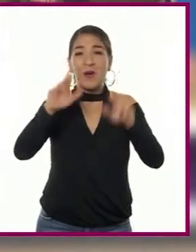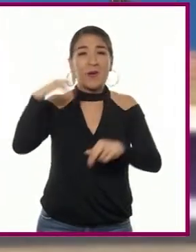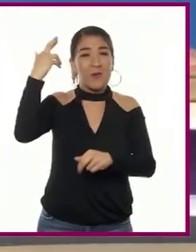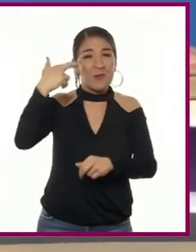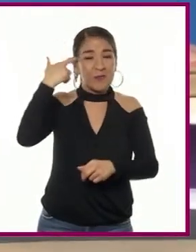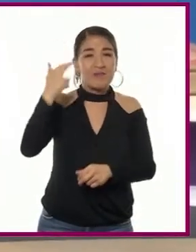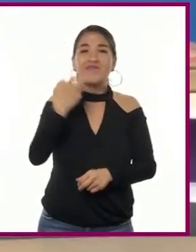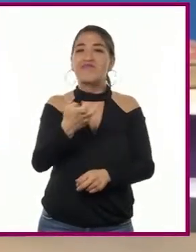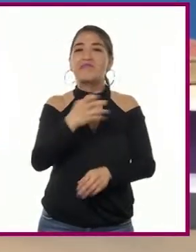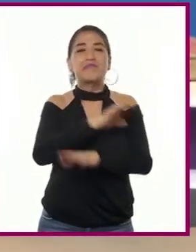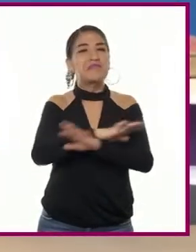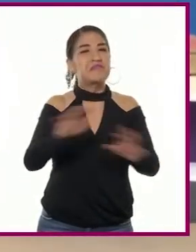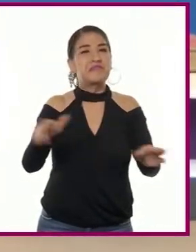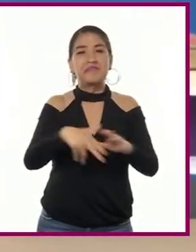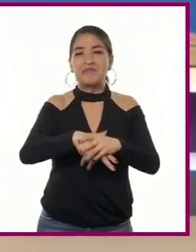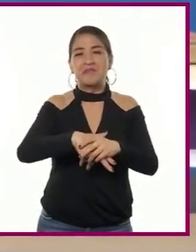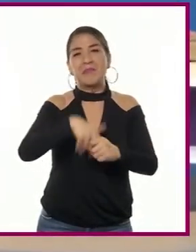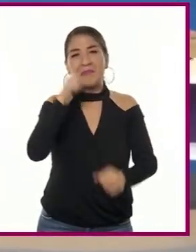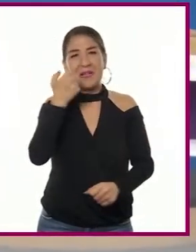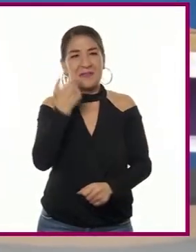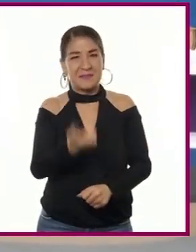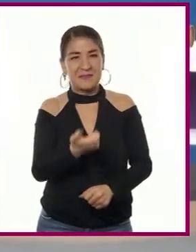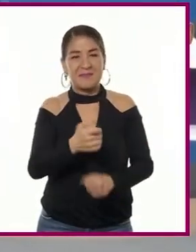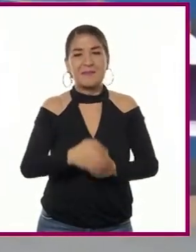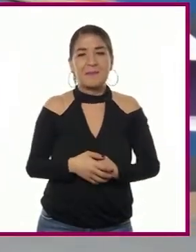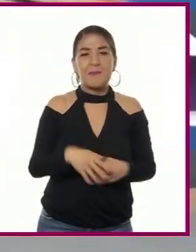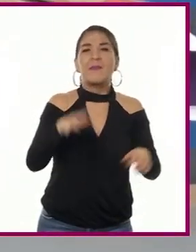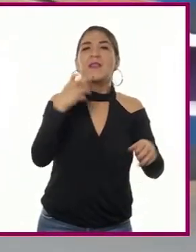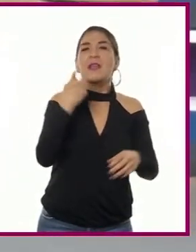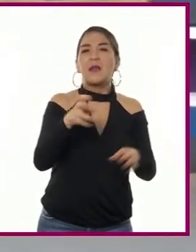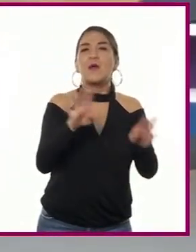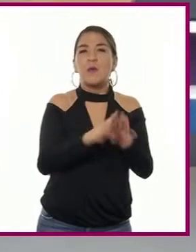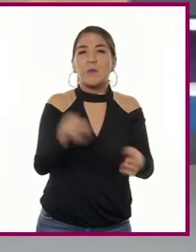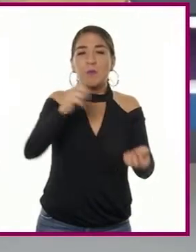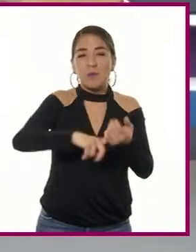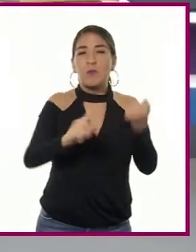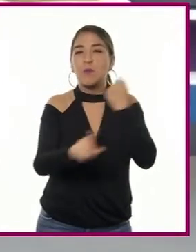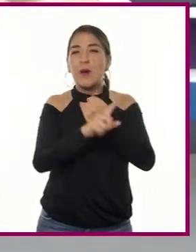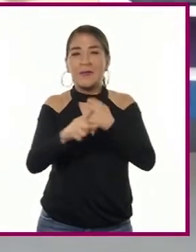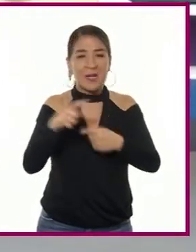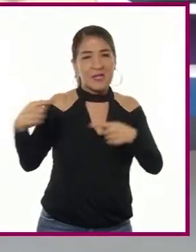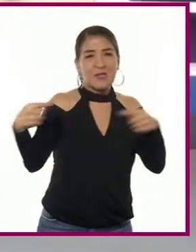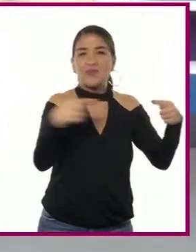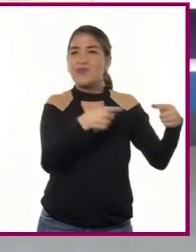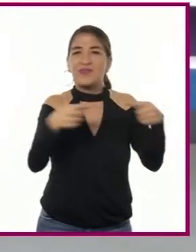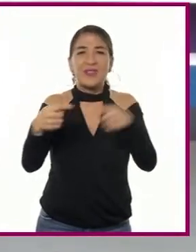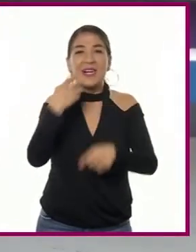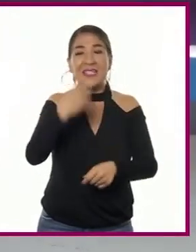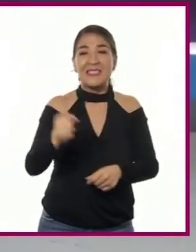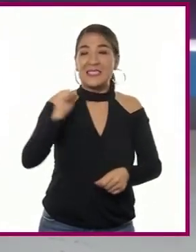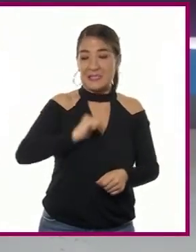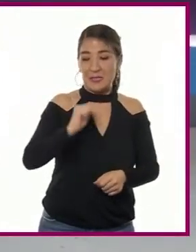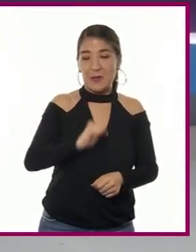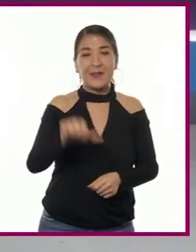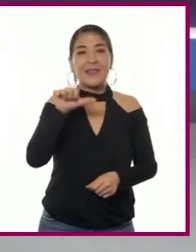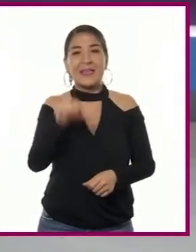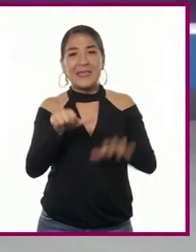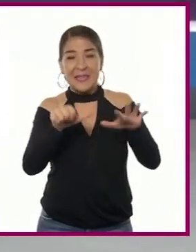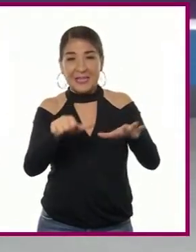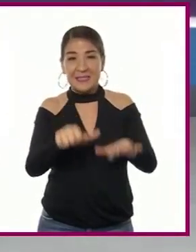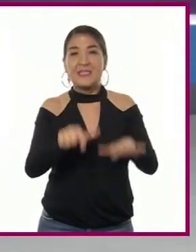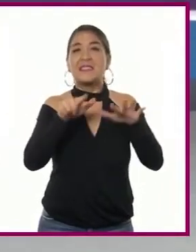vacías. Además, la enorme distancia entre España y sus colonias generó que durante los siglos XVI y